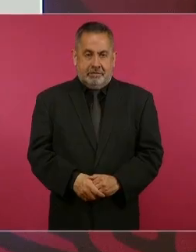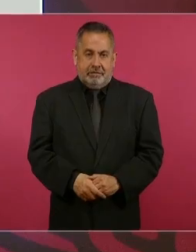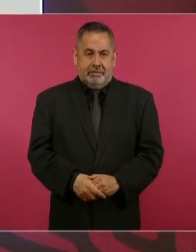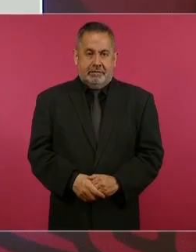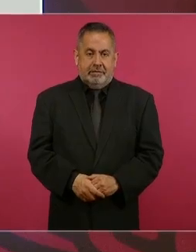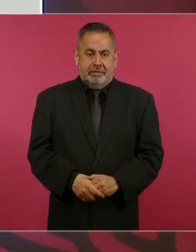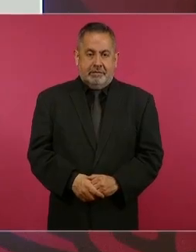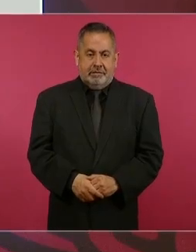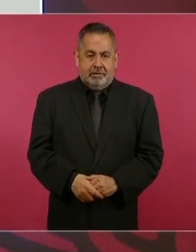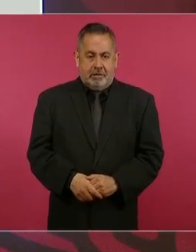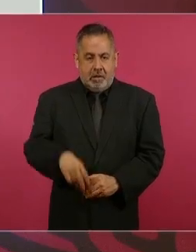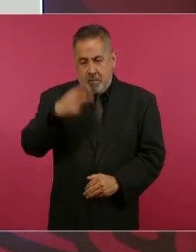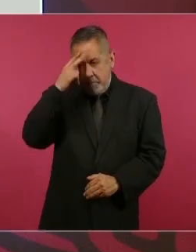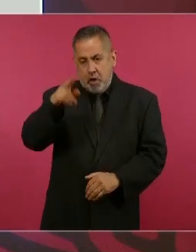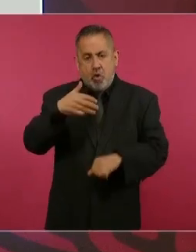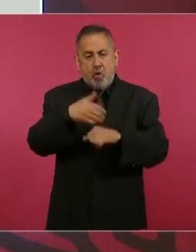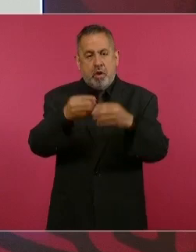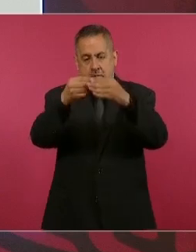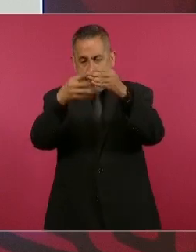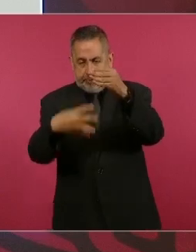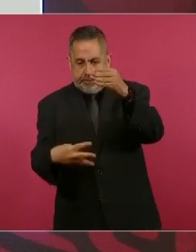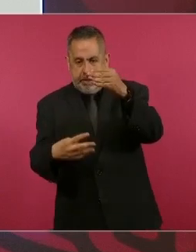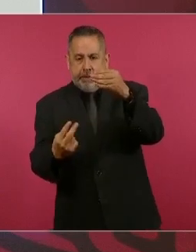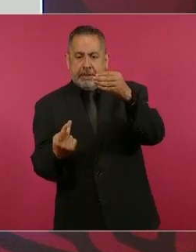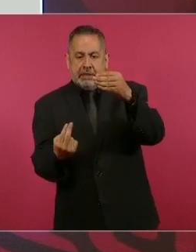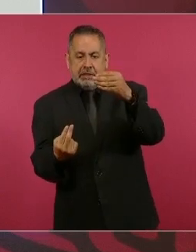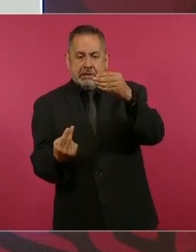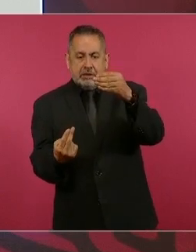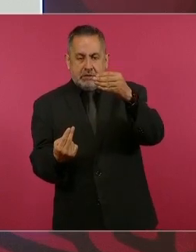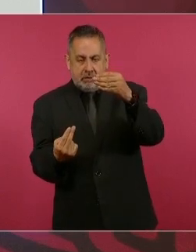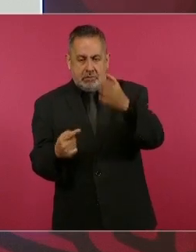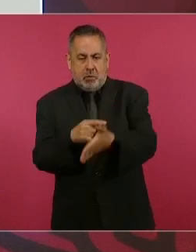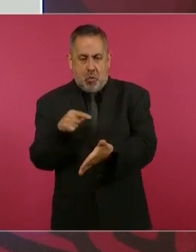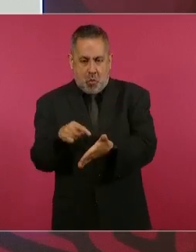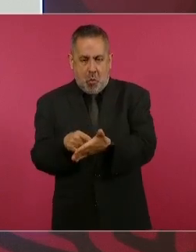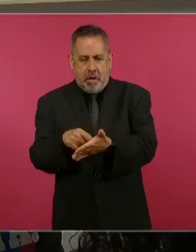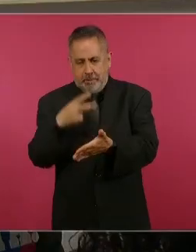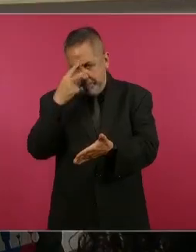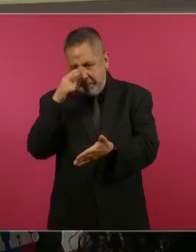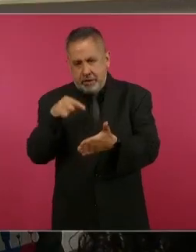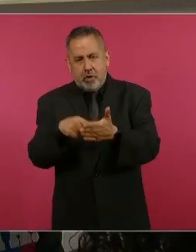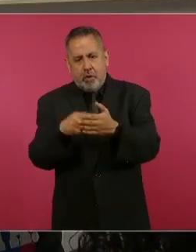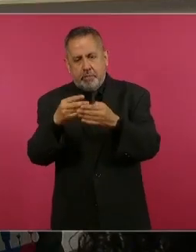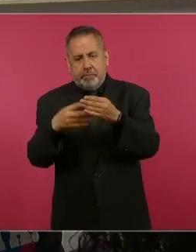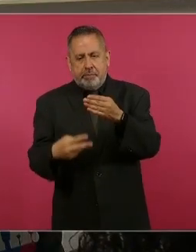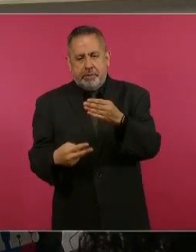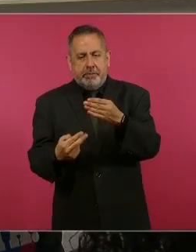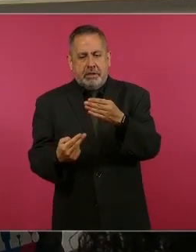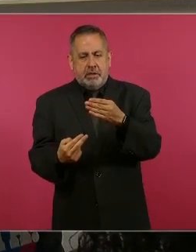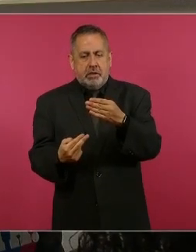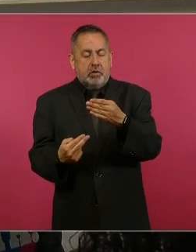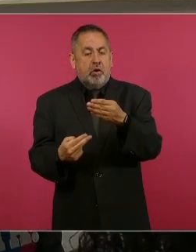México en el lugar 25, de